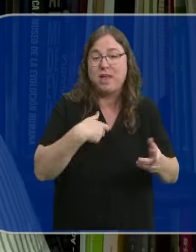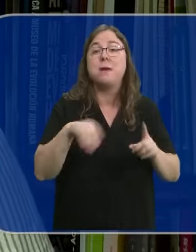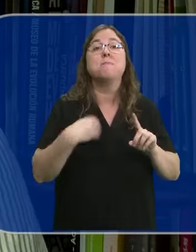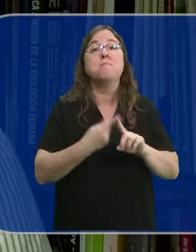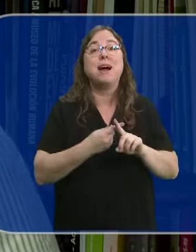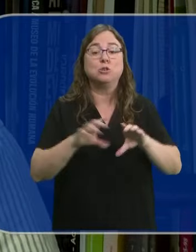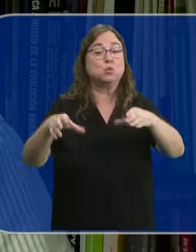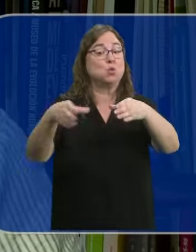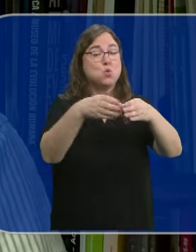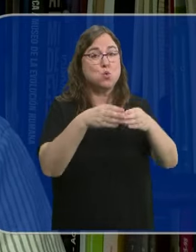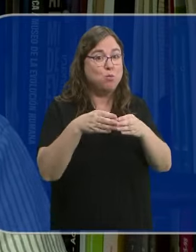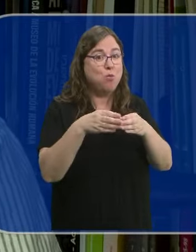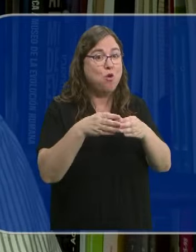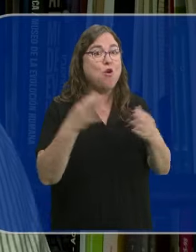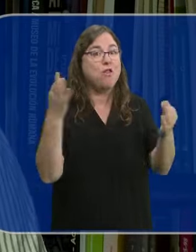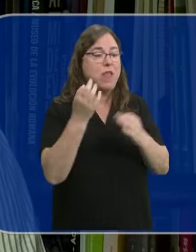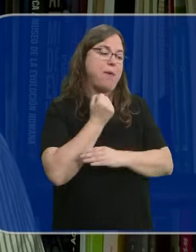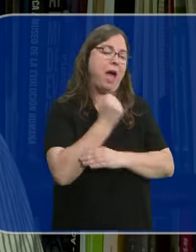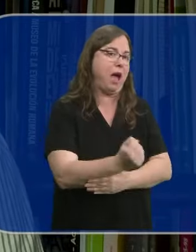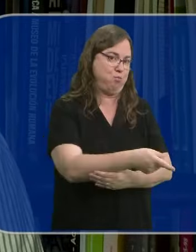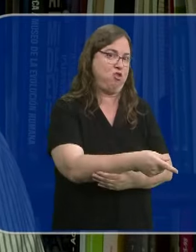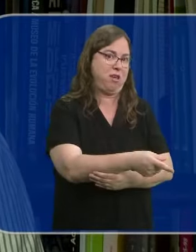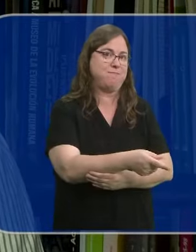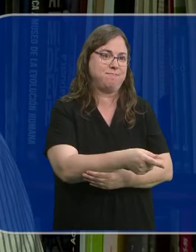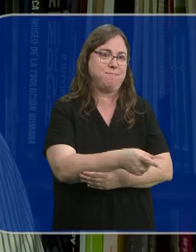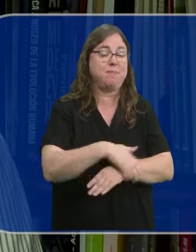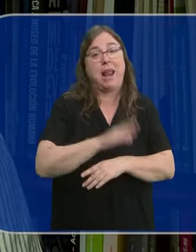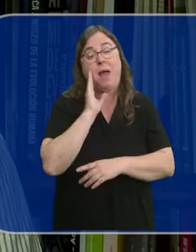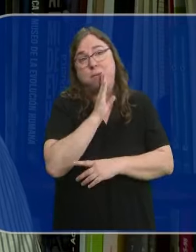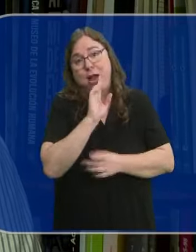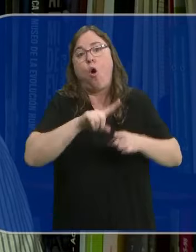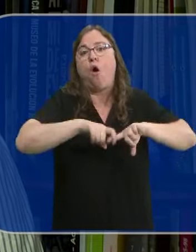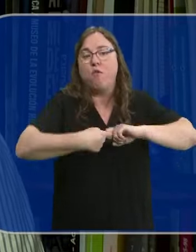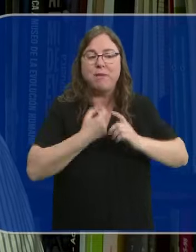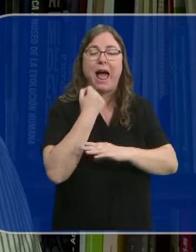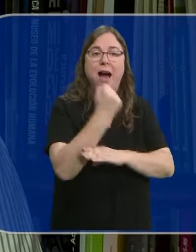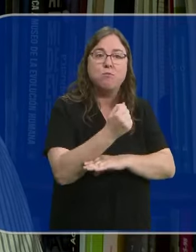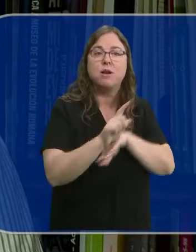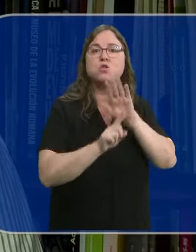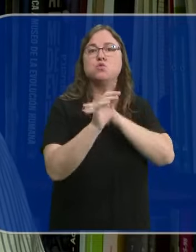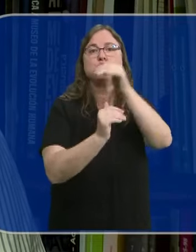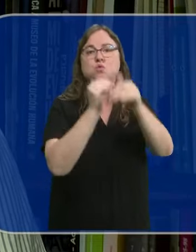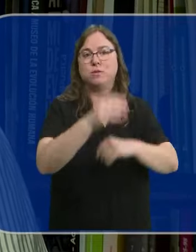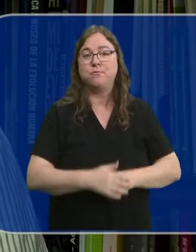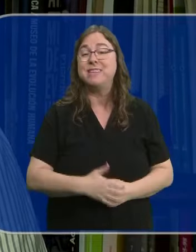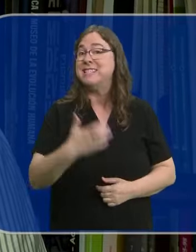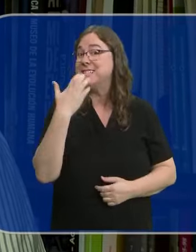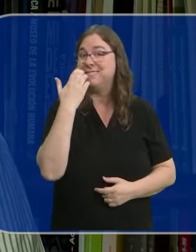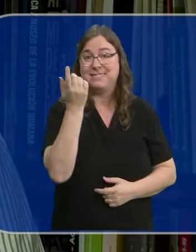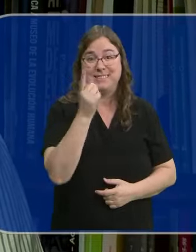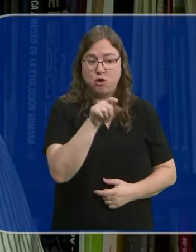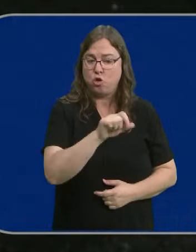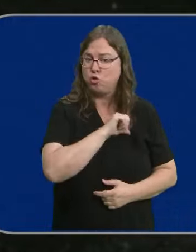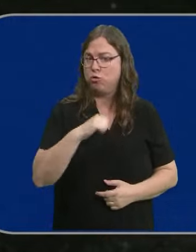su vez el grupo tendría que apoyar a esta madre o esta familia para salir adelante. Si no,